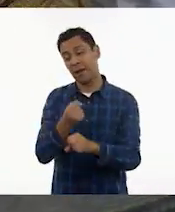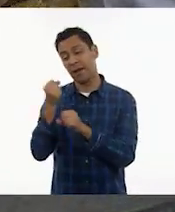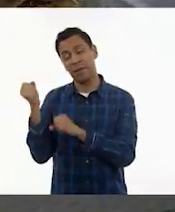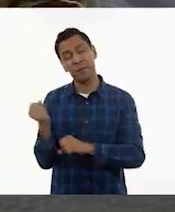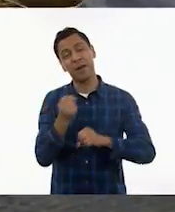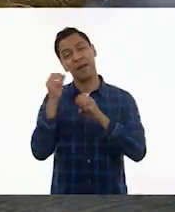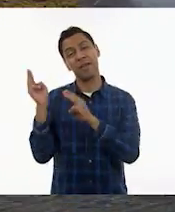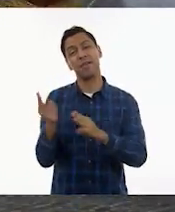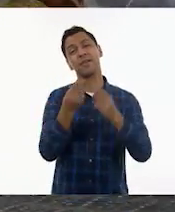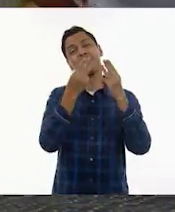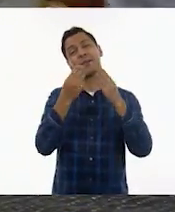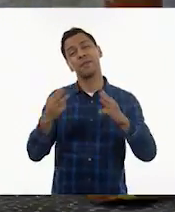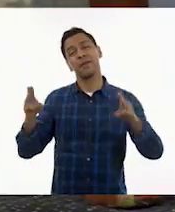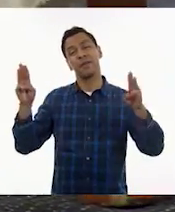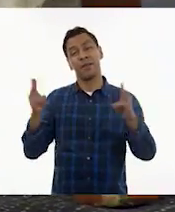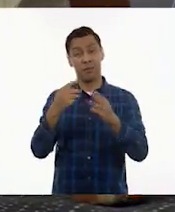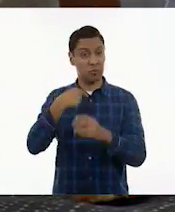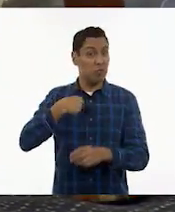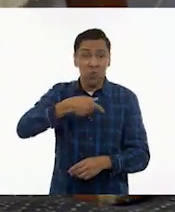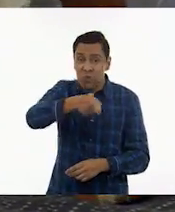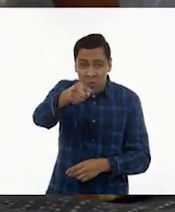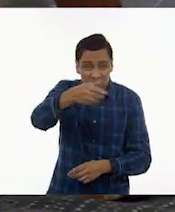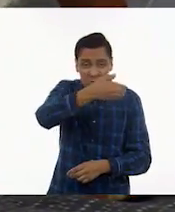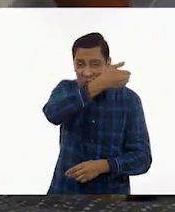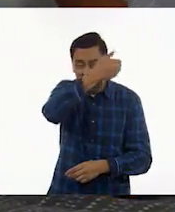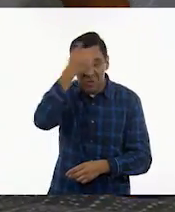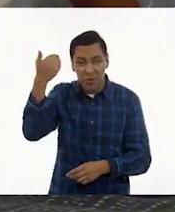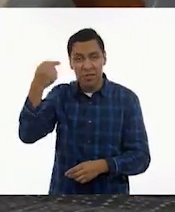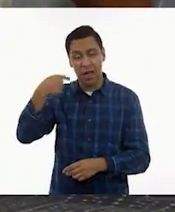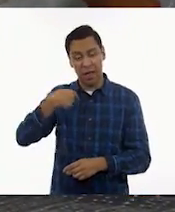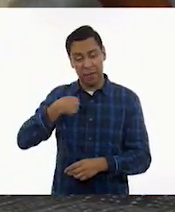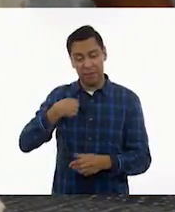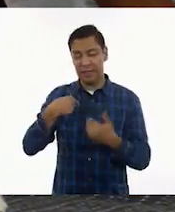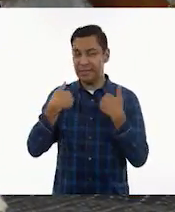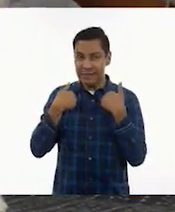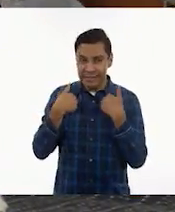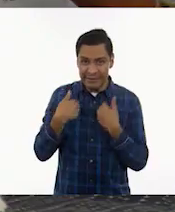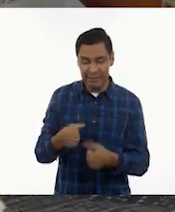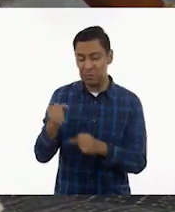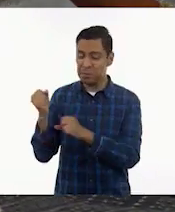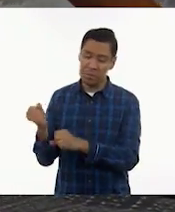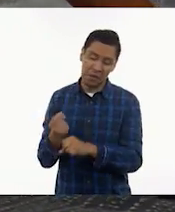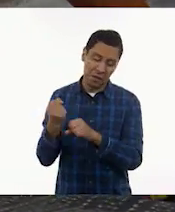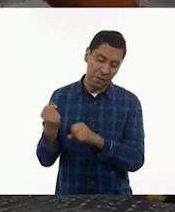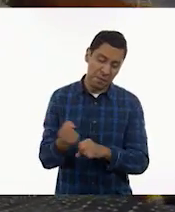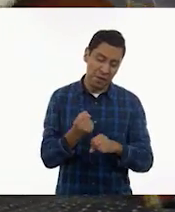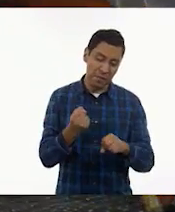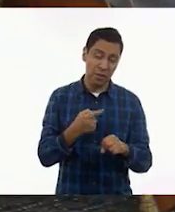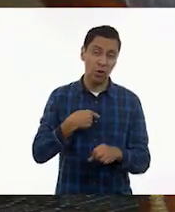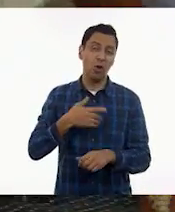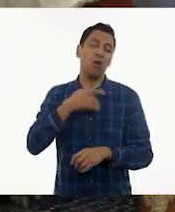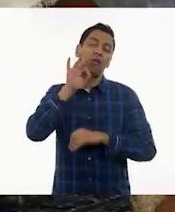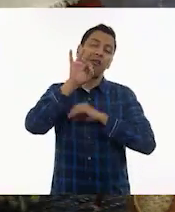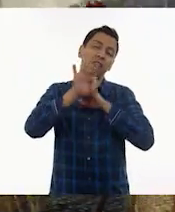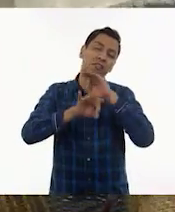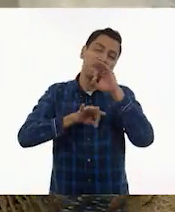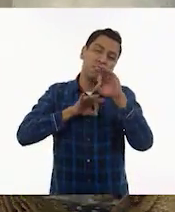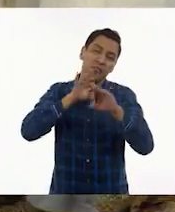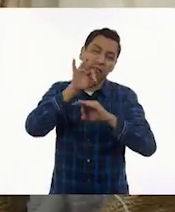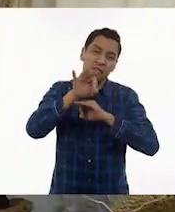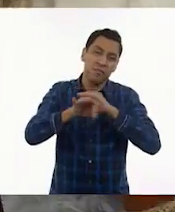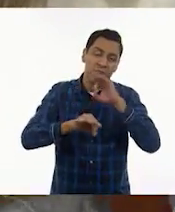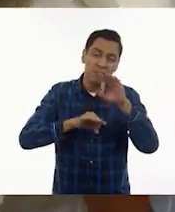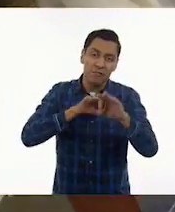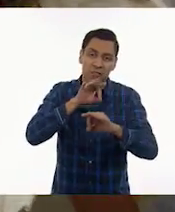supiste comprender las ternuras de mi